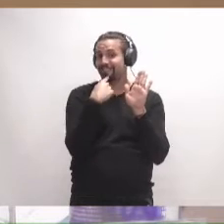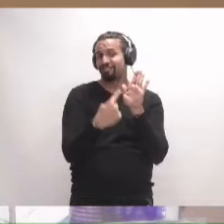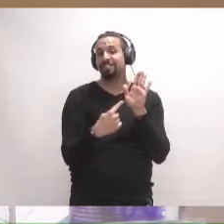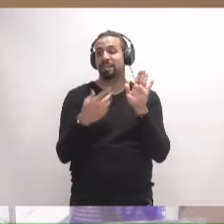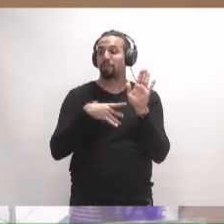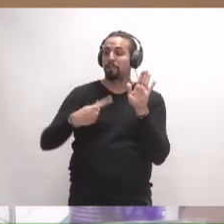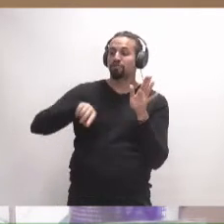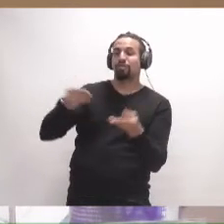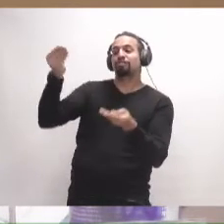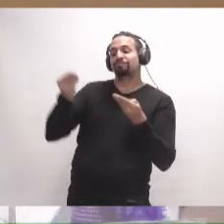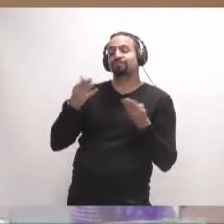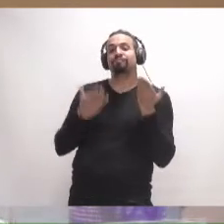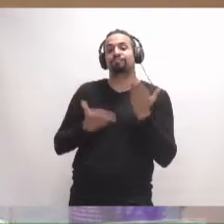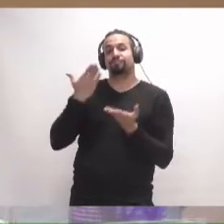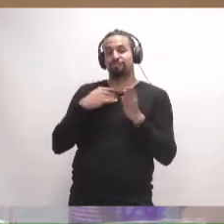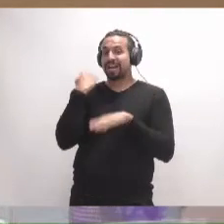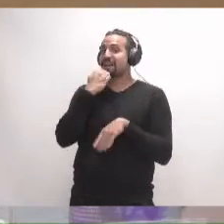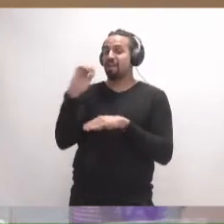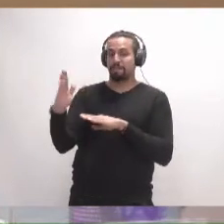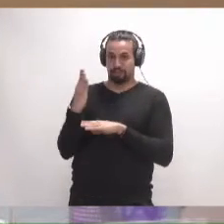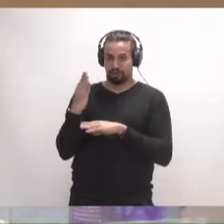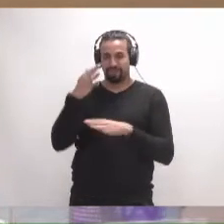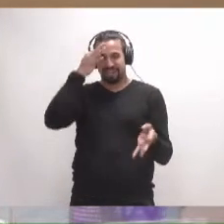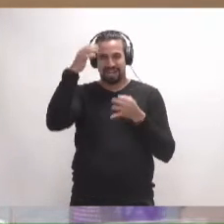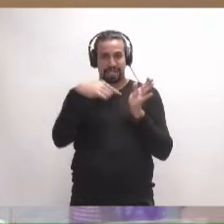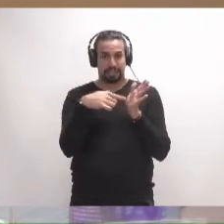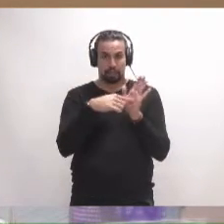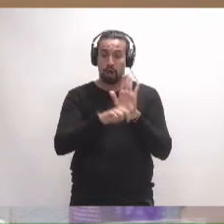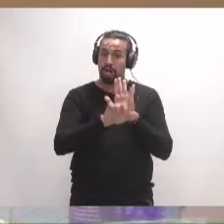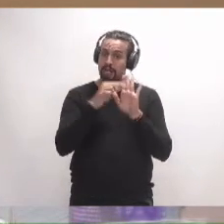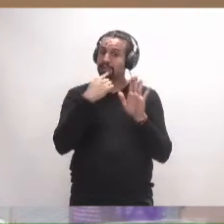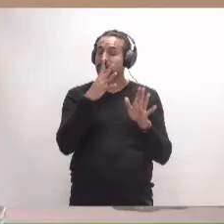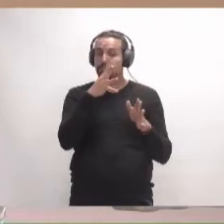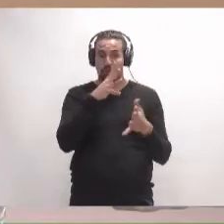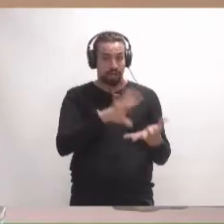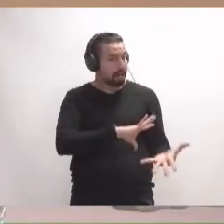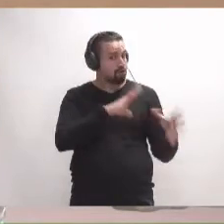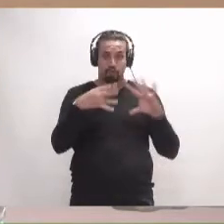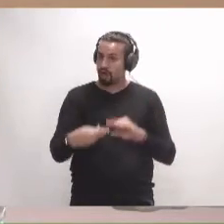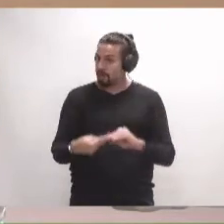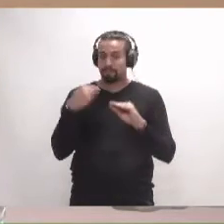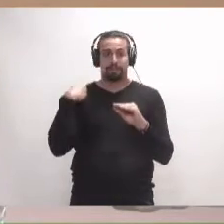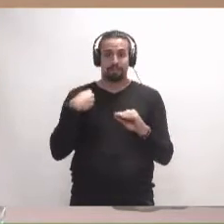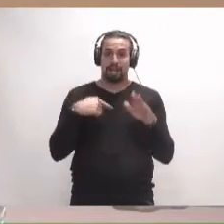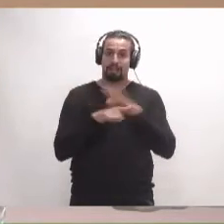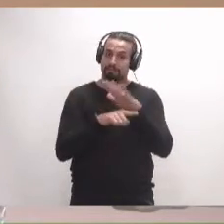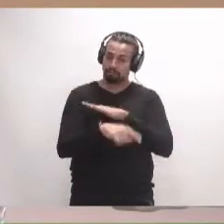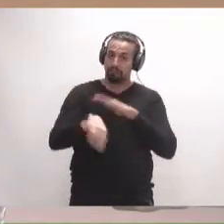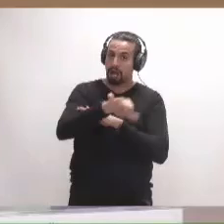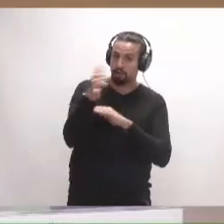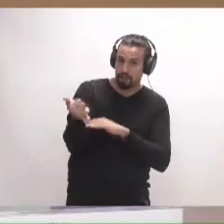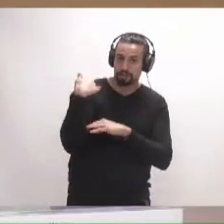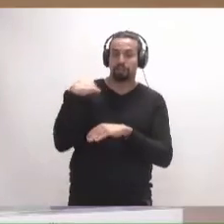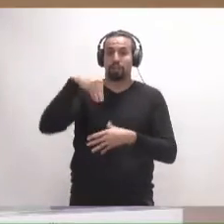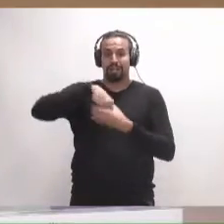reclamaciones. Estos requisitos que establece la ley es por no haberse ajustado su elaboración y aprobación a los trámites establecidos en la ley,